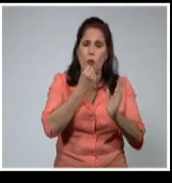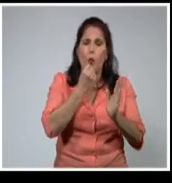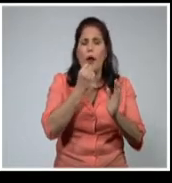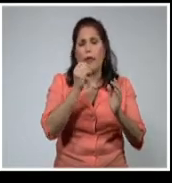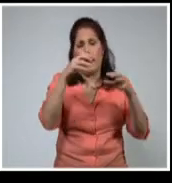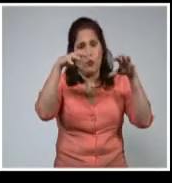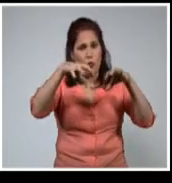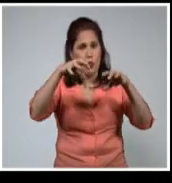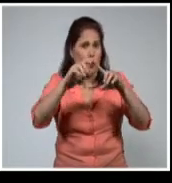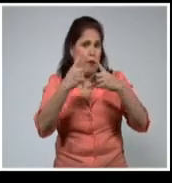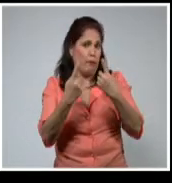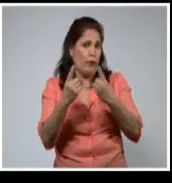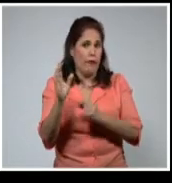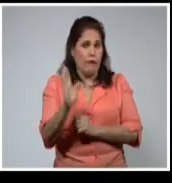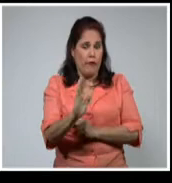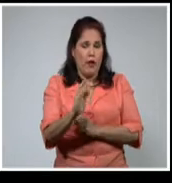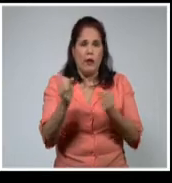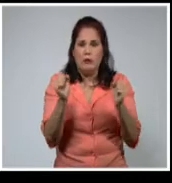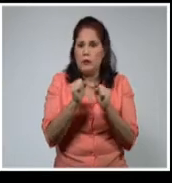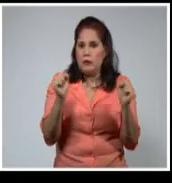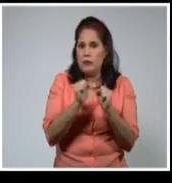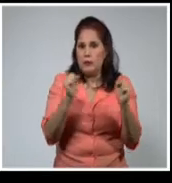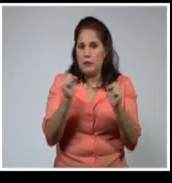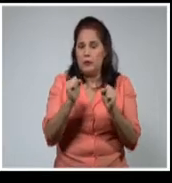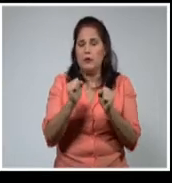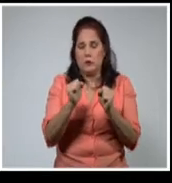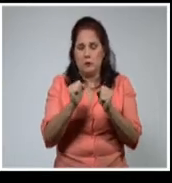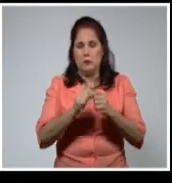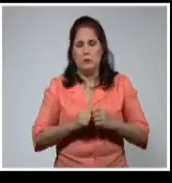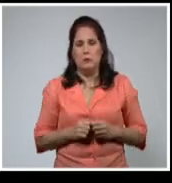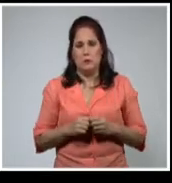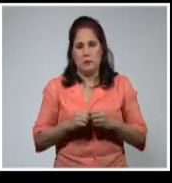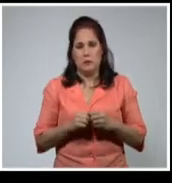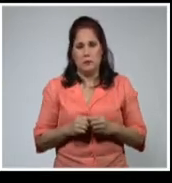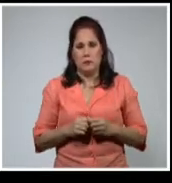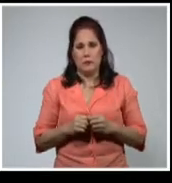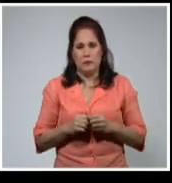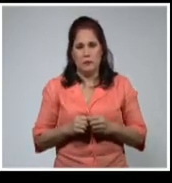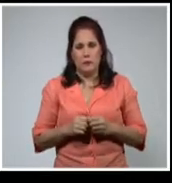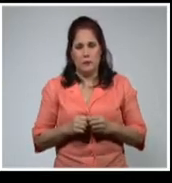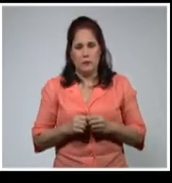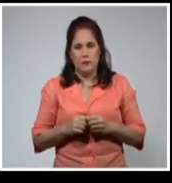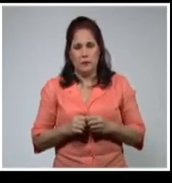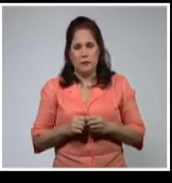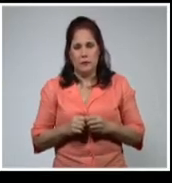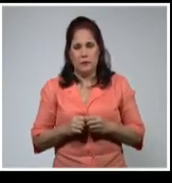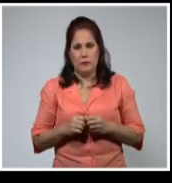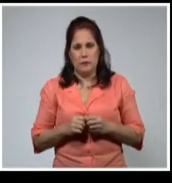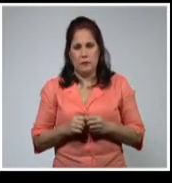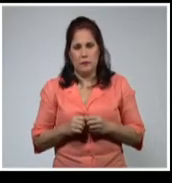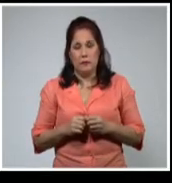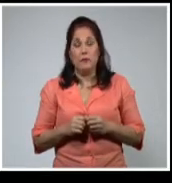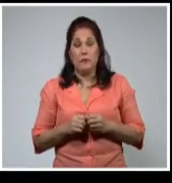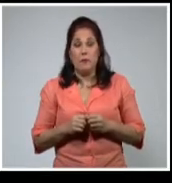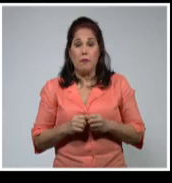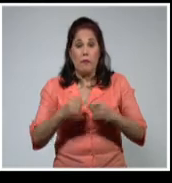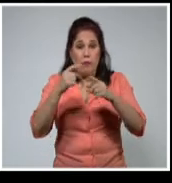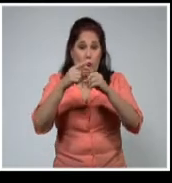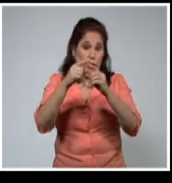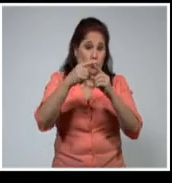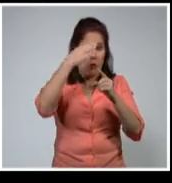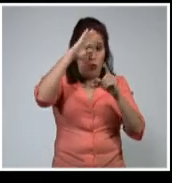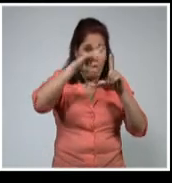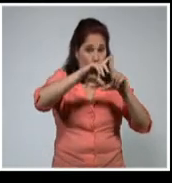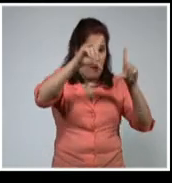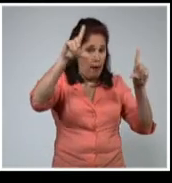las temperaturas para la parte occidental con valores máximos que serán ligeramente inferiores que lo que hemos tenido durante los últimos días. El resto del territorio nacional,